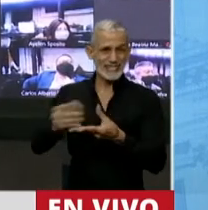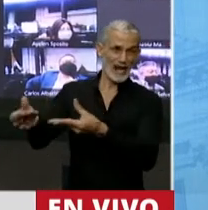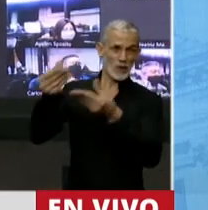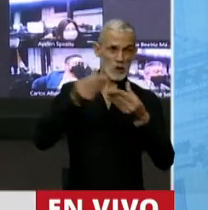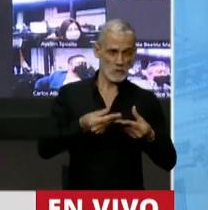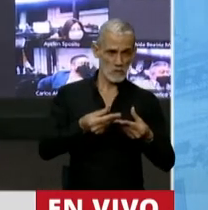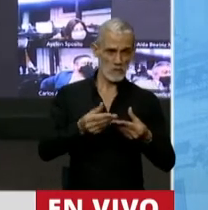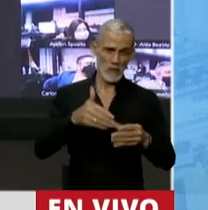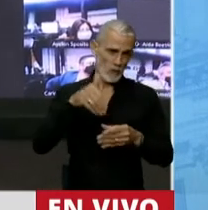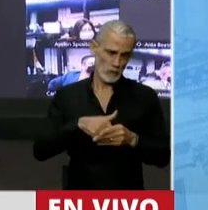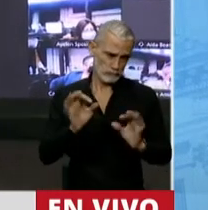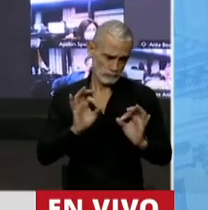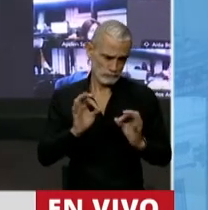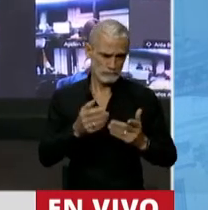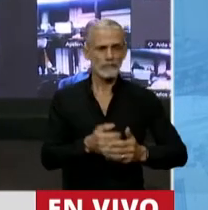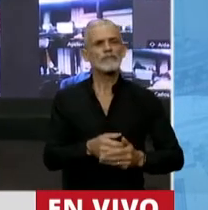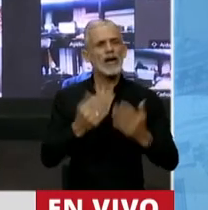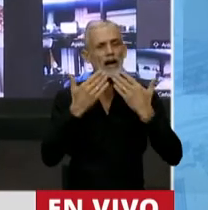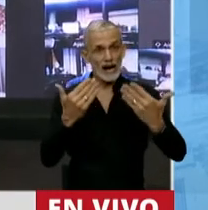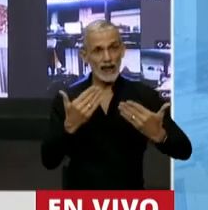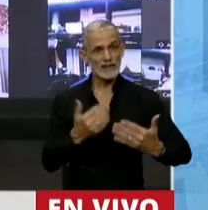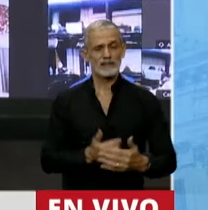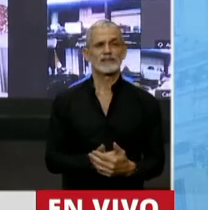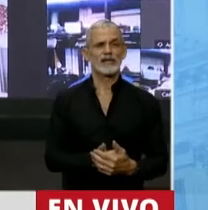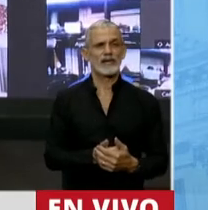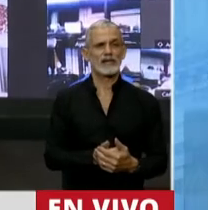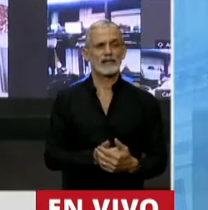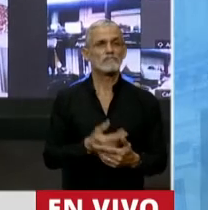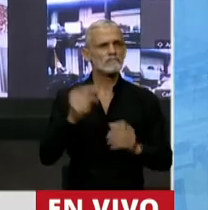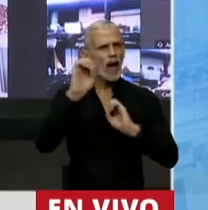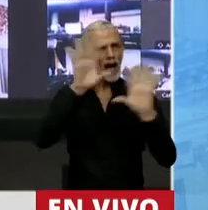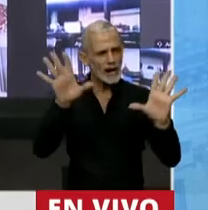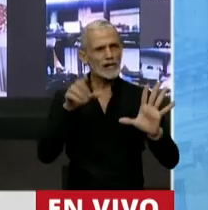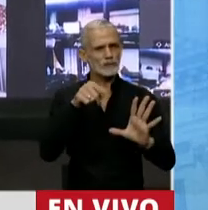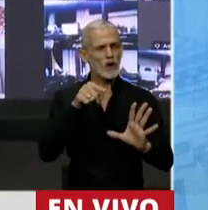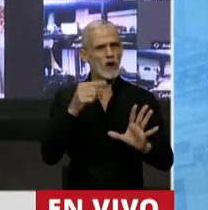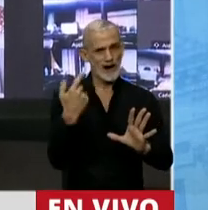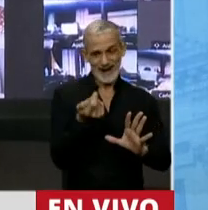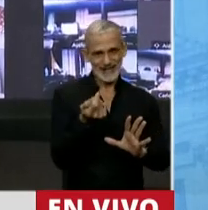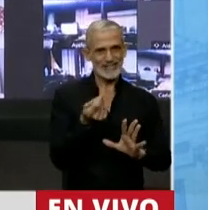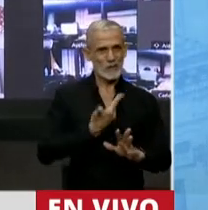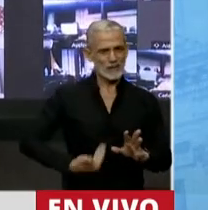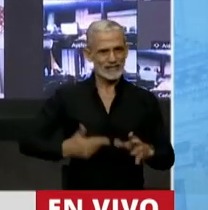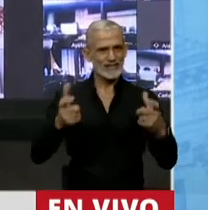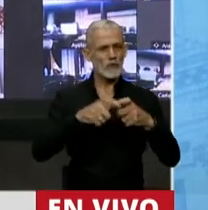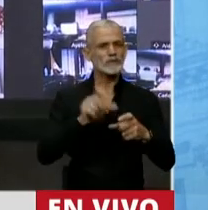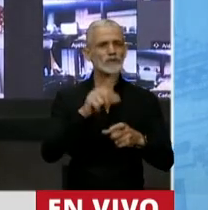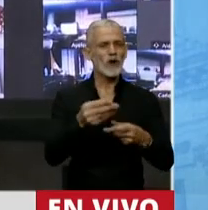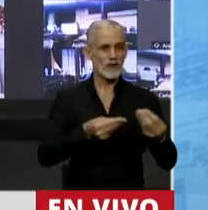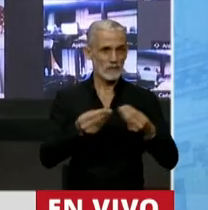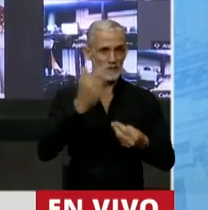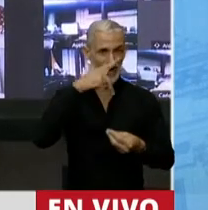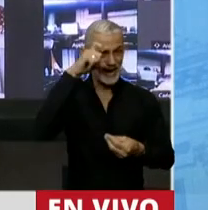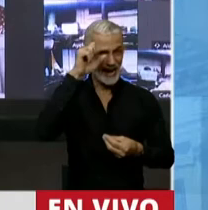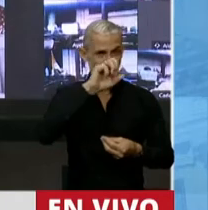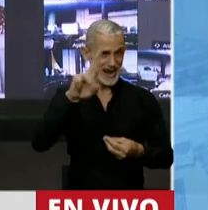Senado. Quiero agradecer la aclaración que recién hizo el Presidente de la Comisión, el diputado